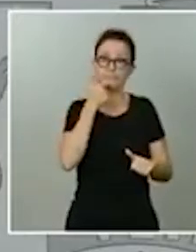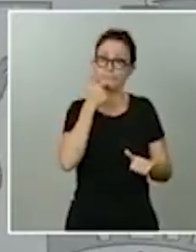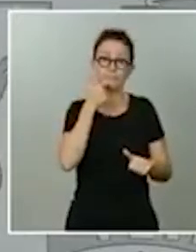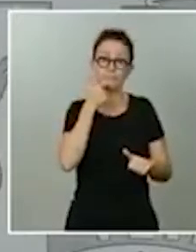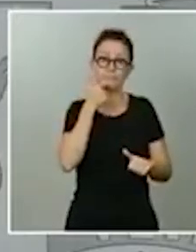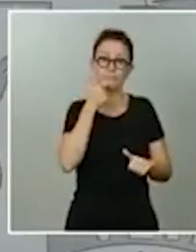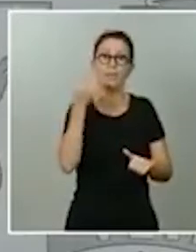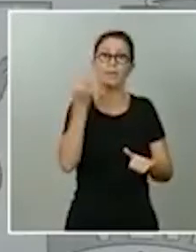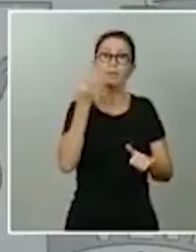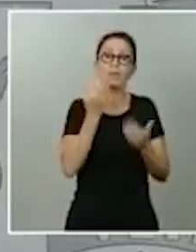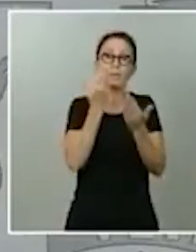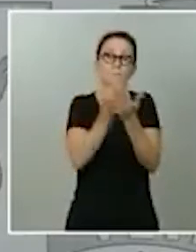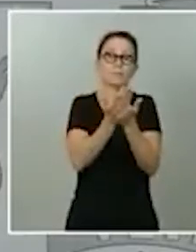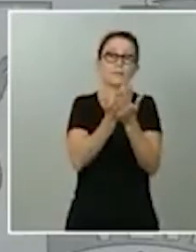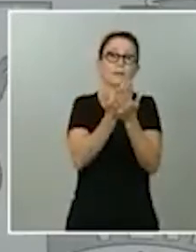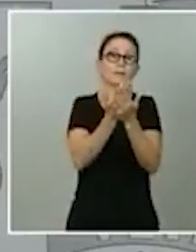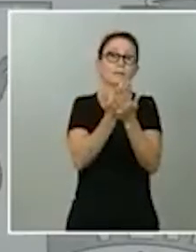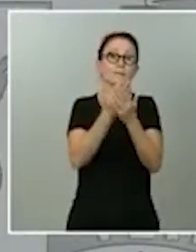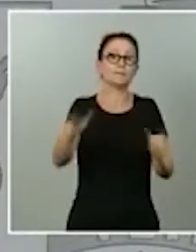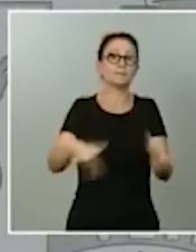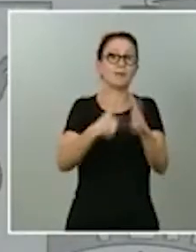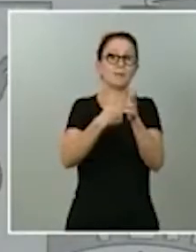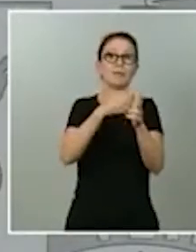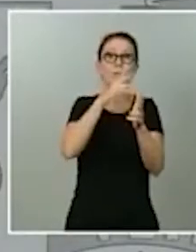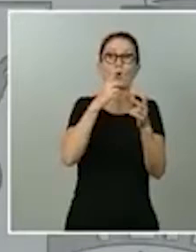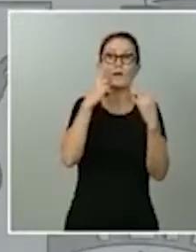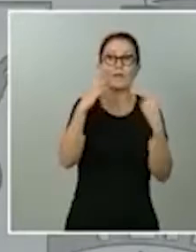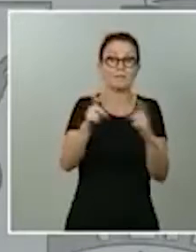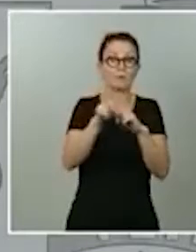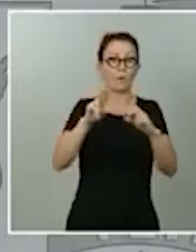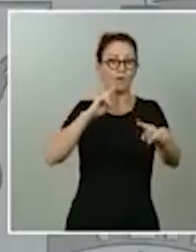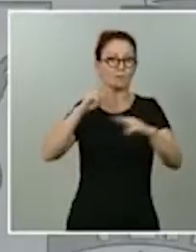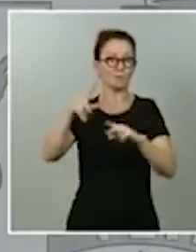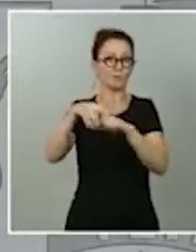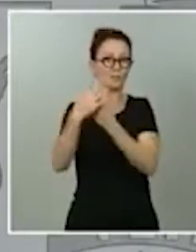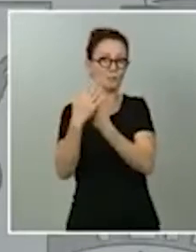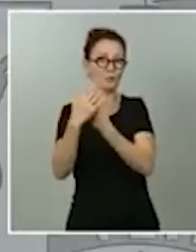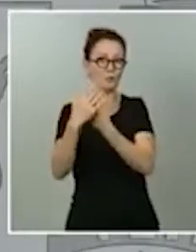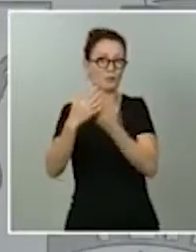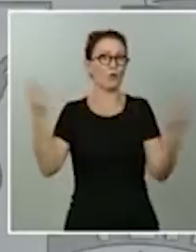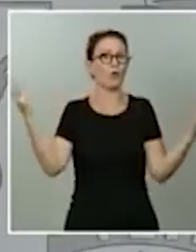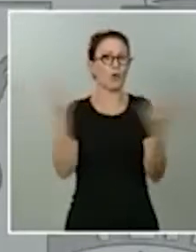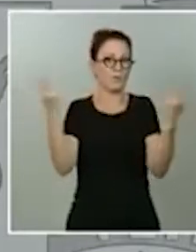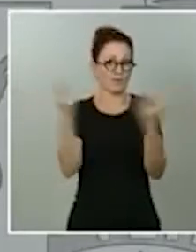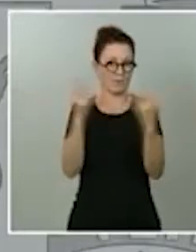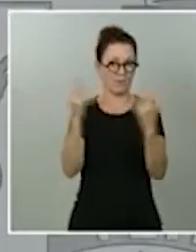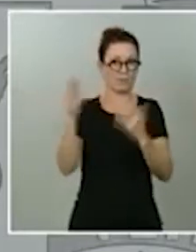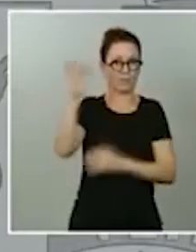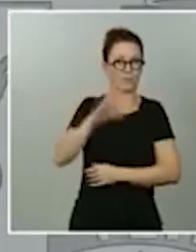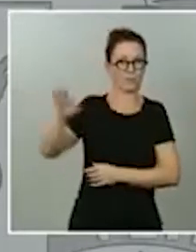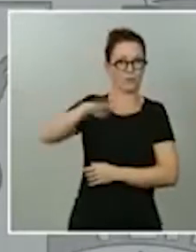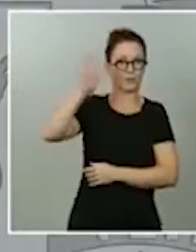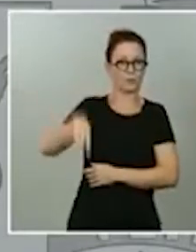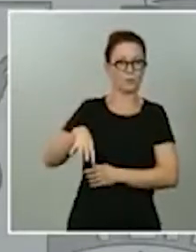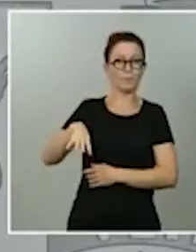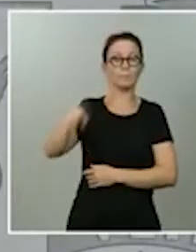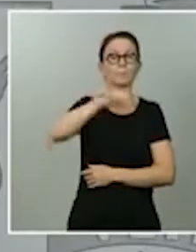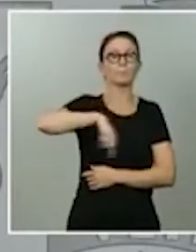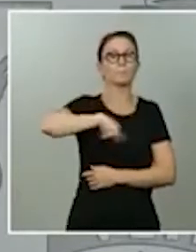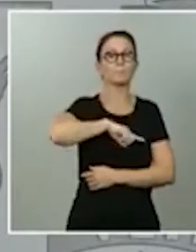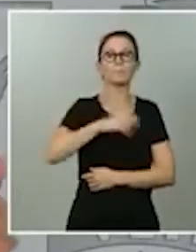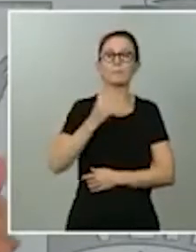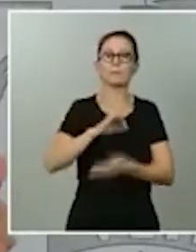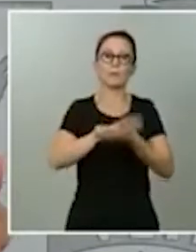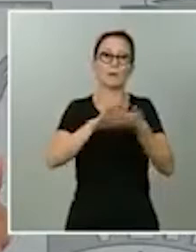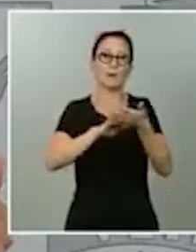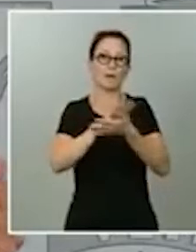emergencia sanitaria en Cataluña. Pero nosotros estamos abiertos. Es cierto que he escuchado al independentismo hablar de inteligencia. Confrontación inteligente